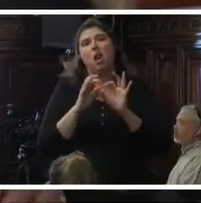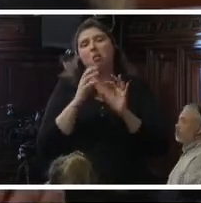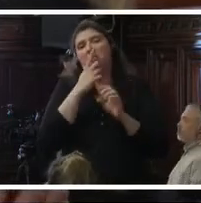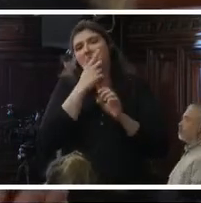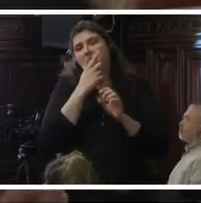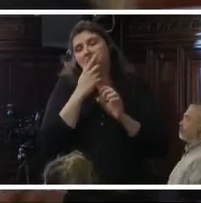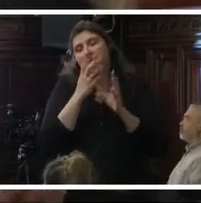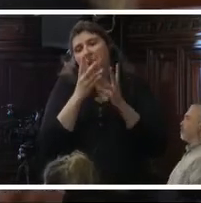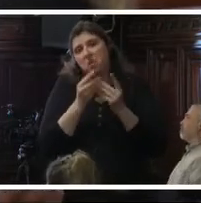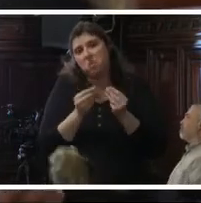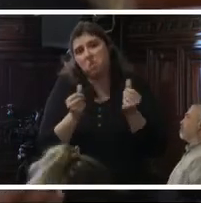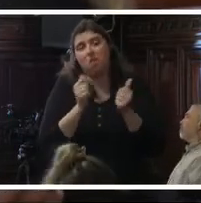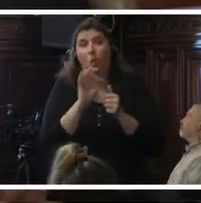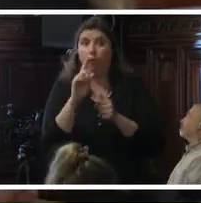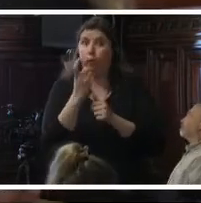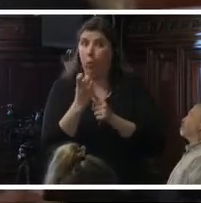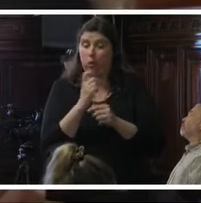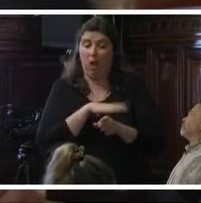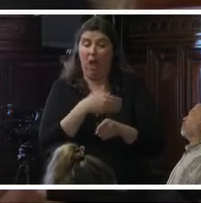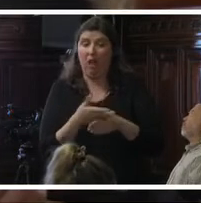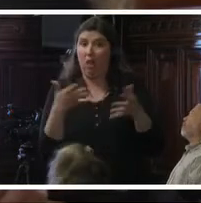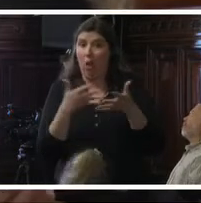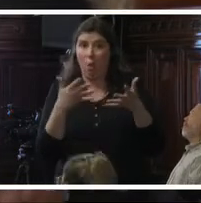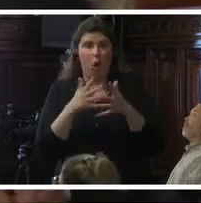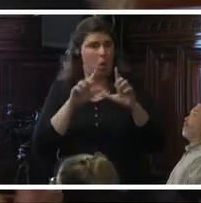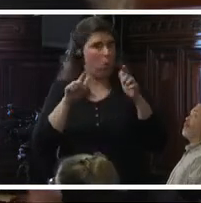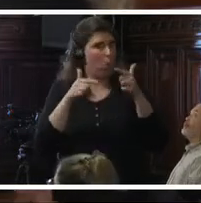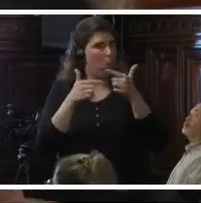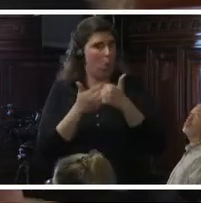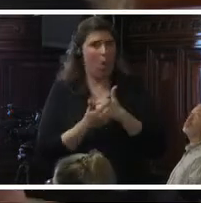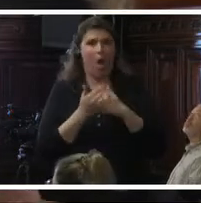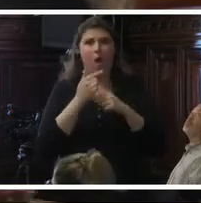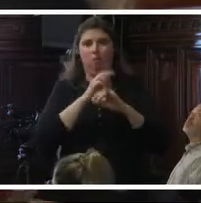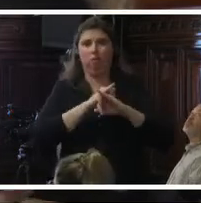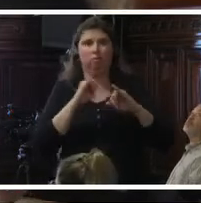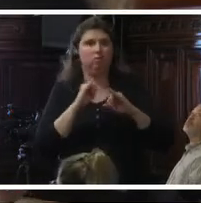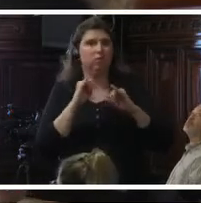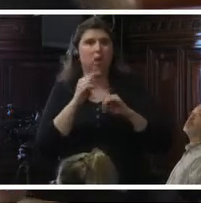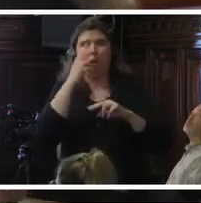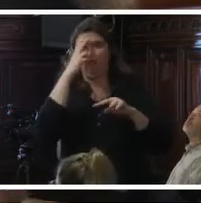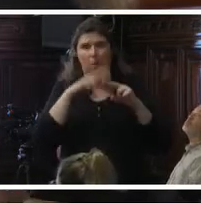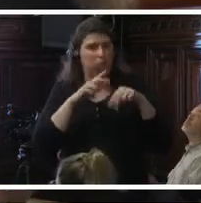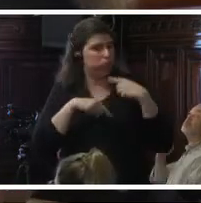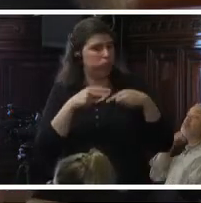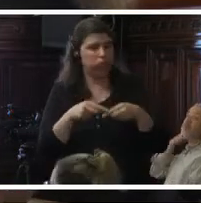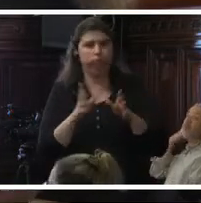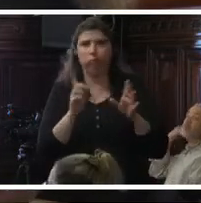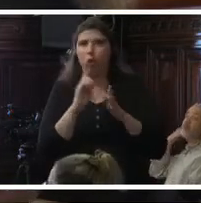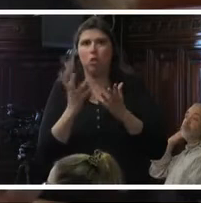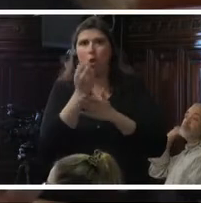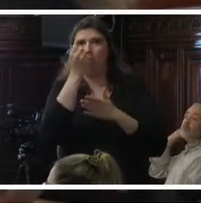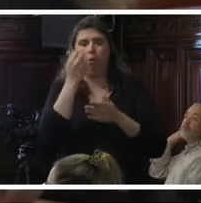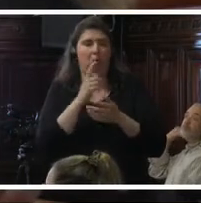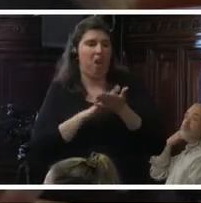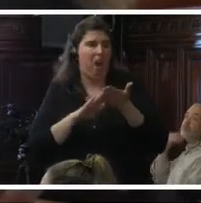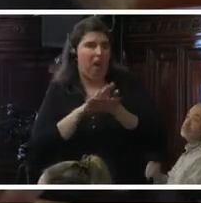no ha sido encontrado un tratamiento o una cura para prevenir el virus. El Zika tiene amplias consecuencias en las mujeres en